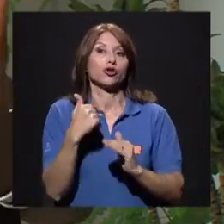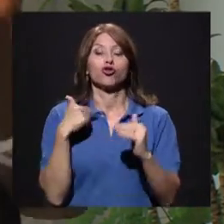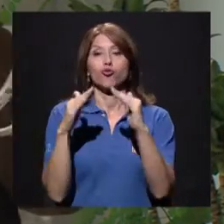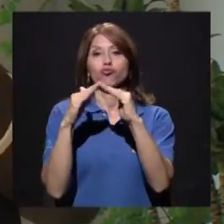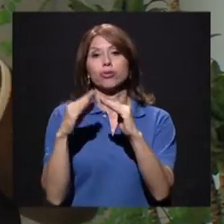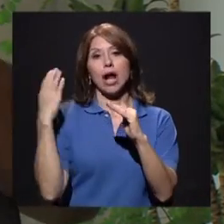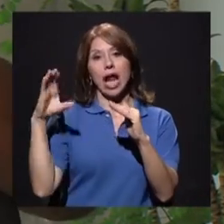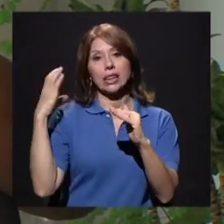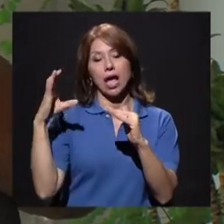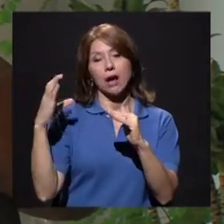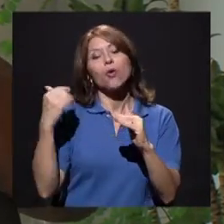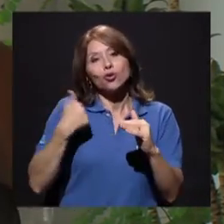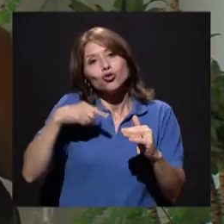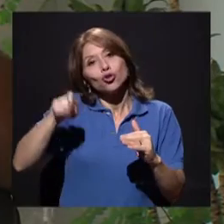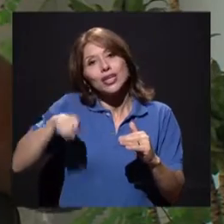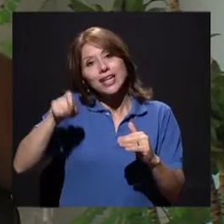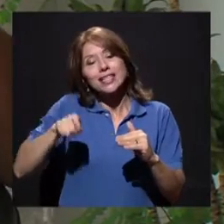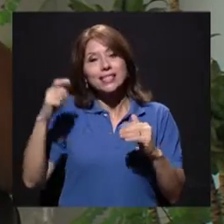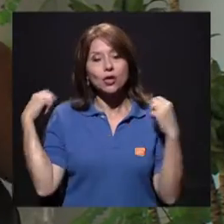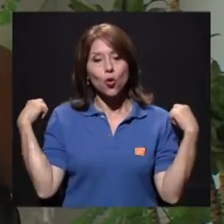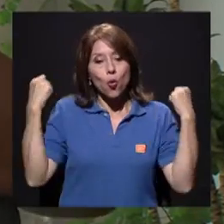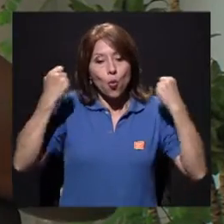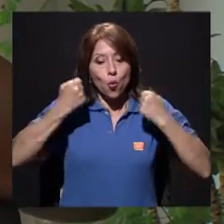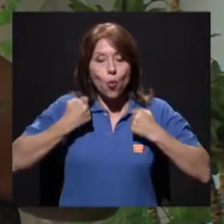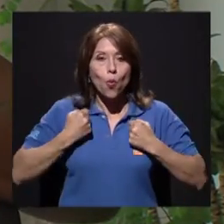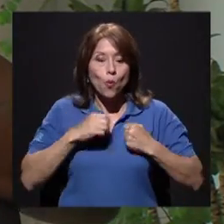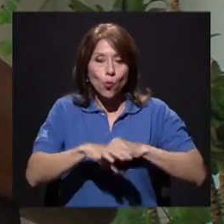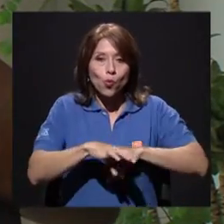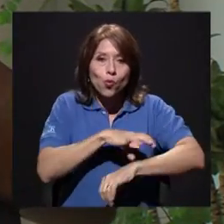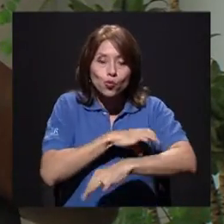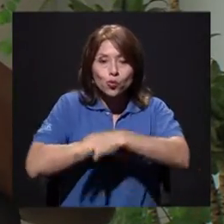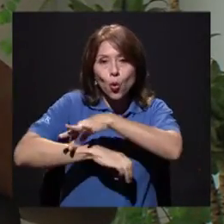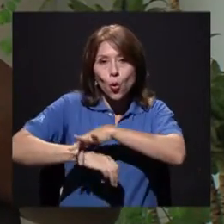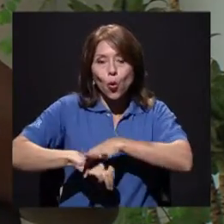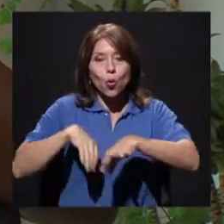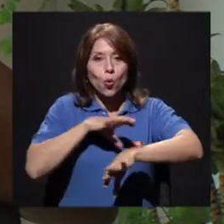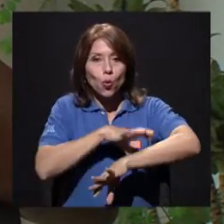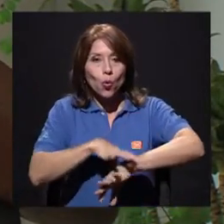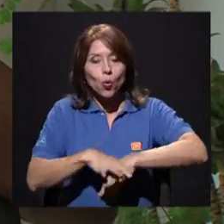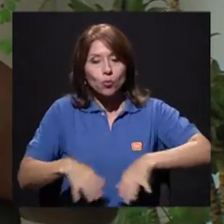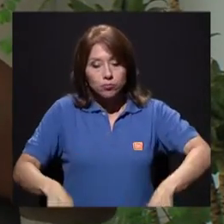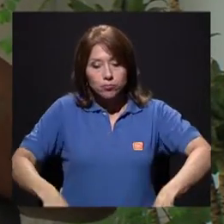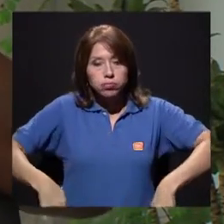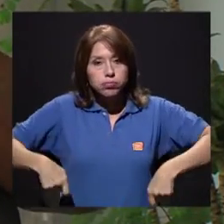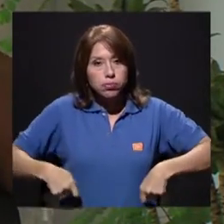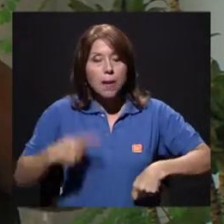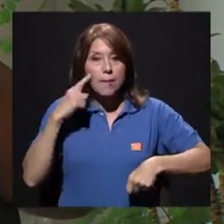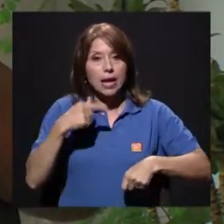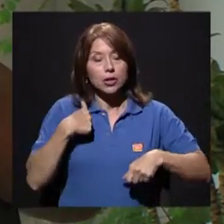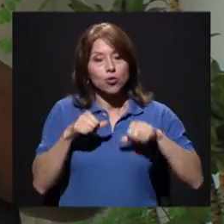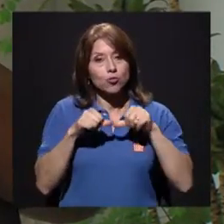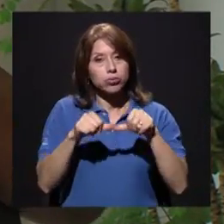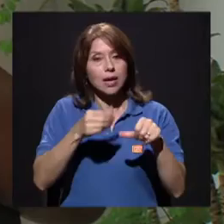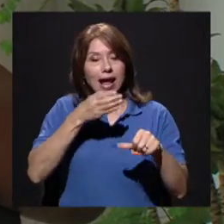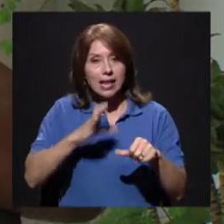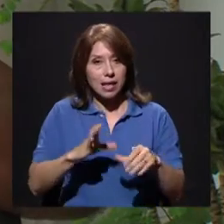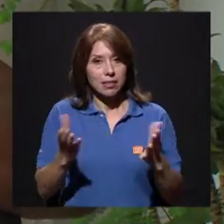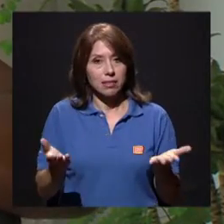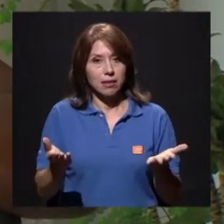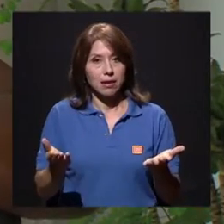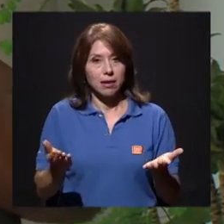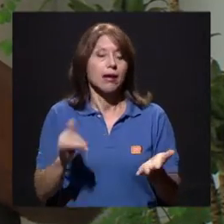en Cartago, pues, sí voy a necesitar un buzo que me mantenga, ¿verdad? Es caliente. Entonces, todos son detallitos muy